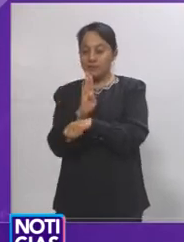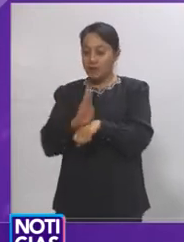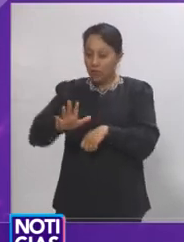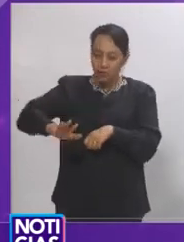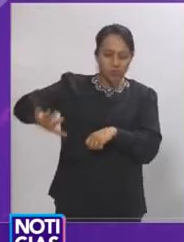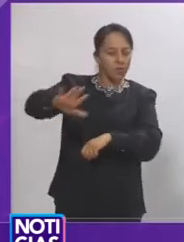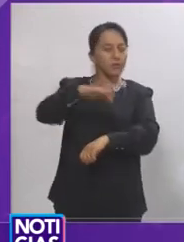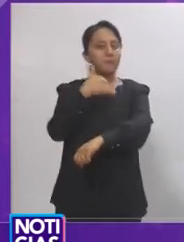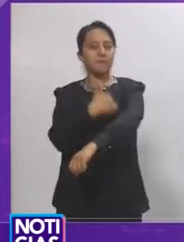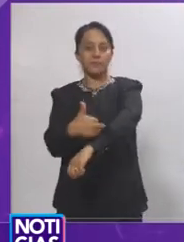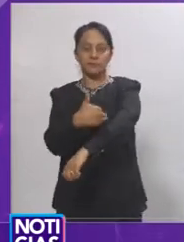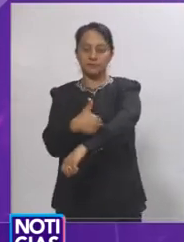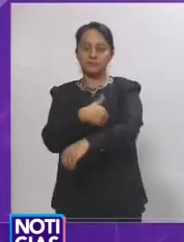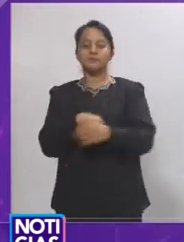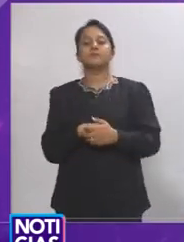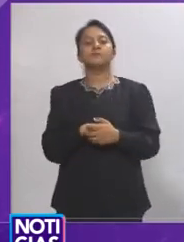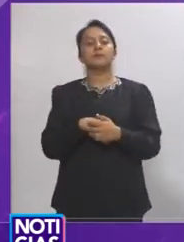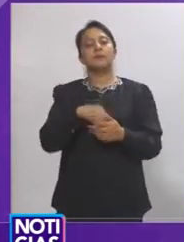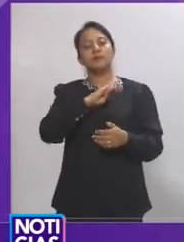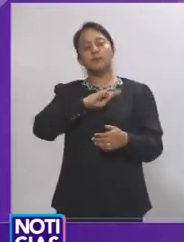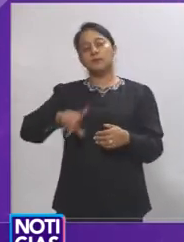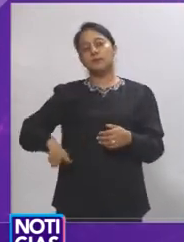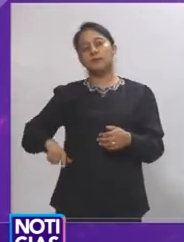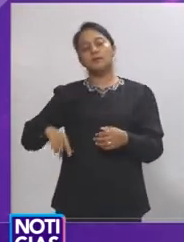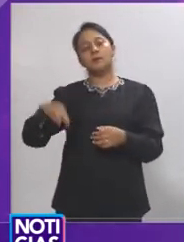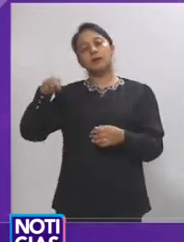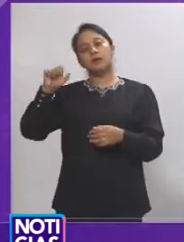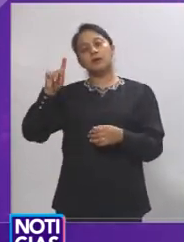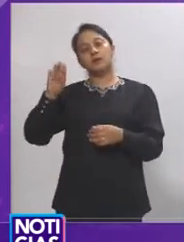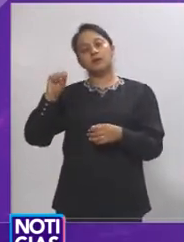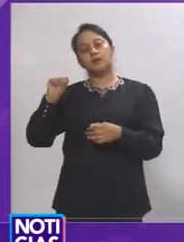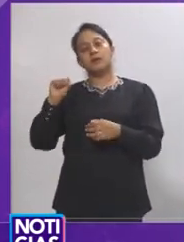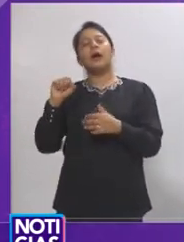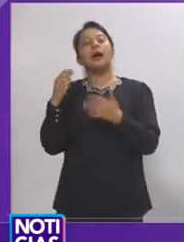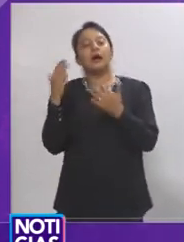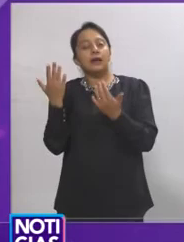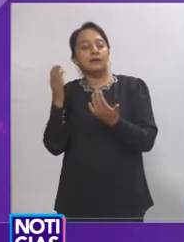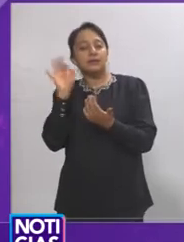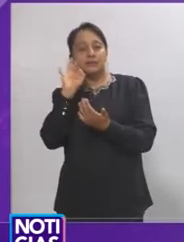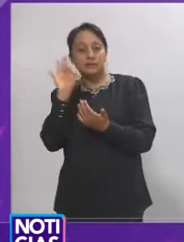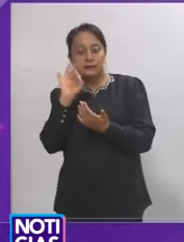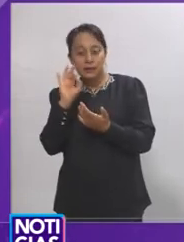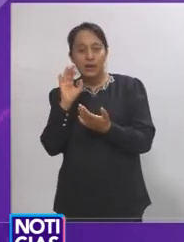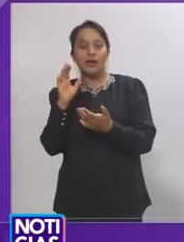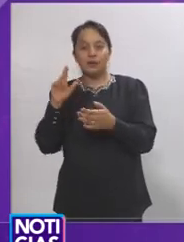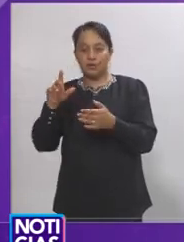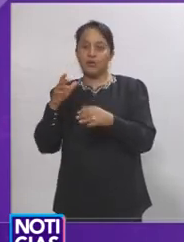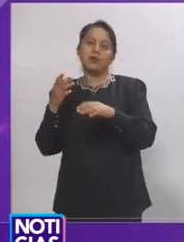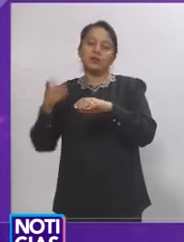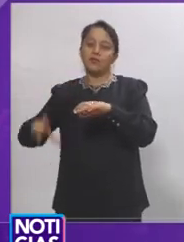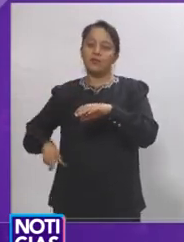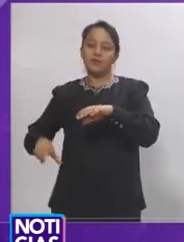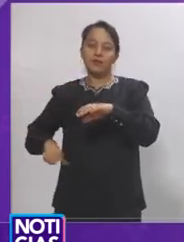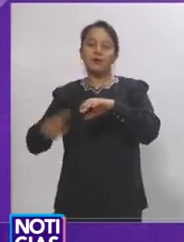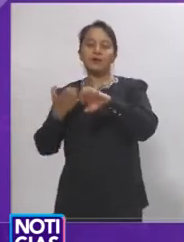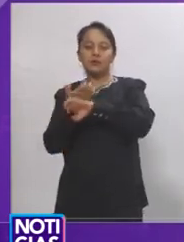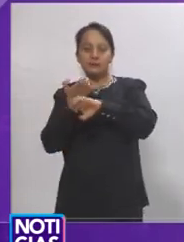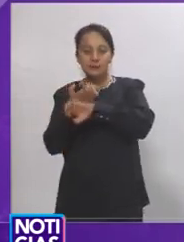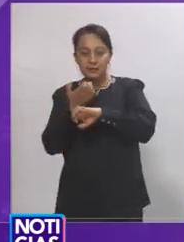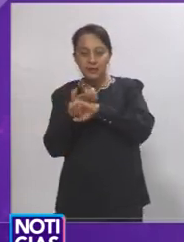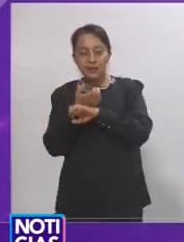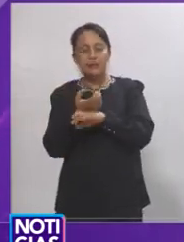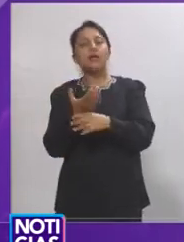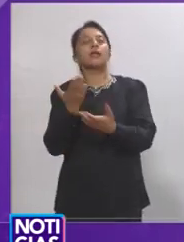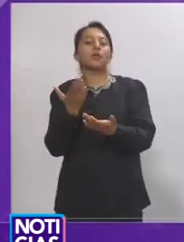beneficiar a todas las familias. Marcos Aguilar destacó que buscará obtener el nombramiento que impulsará al gobierno estatal de pueblos con tradiciones, pero está